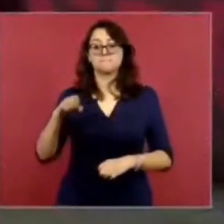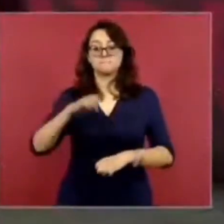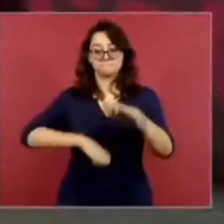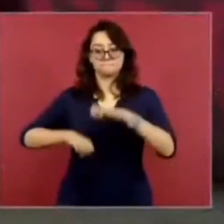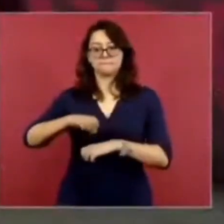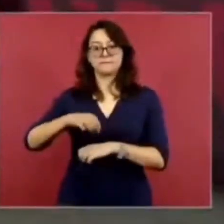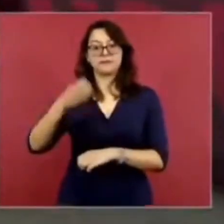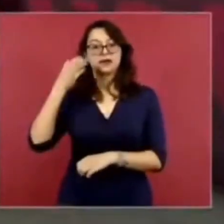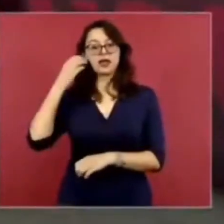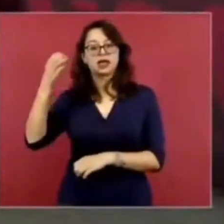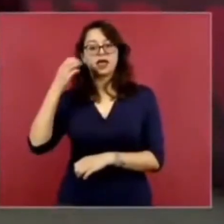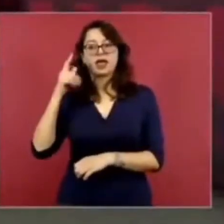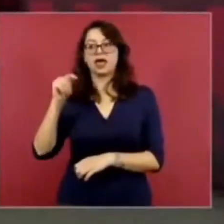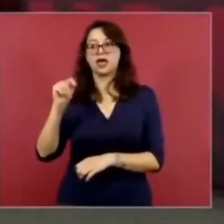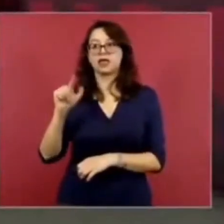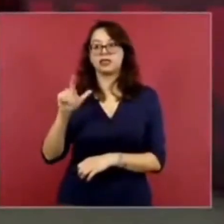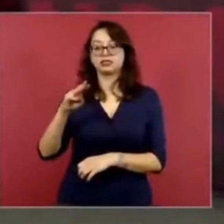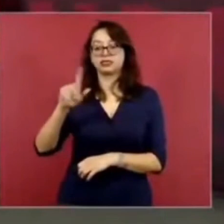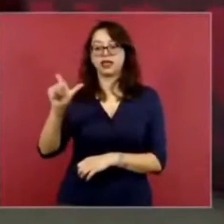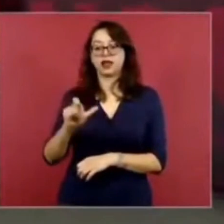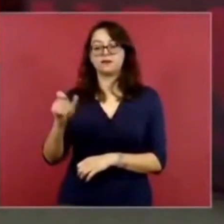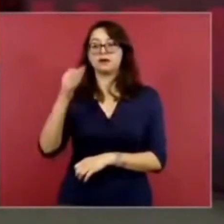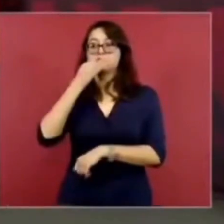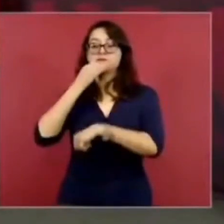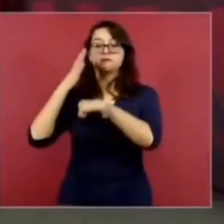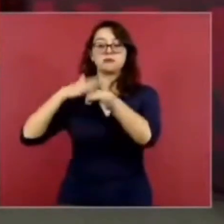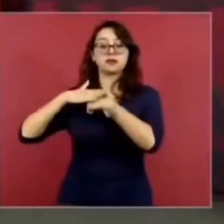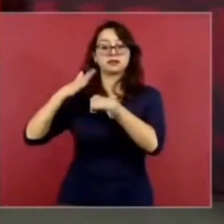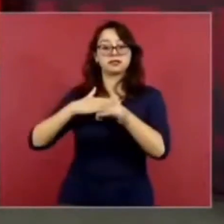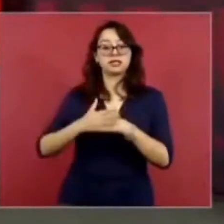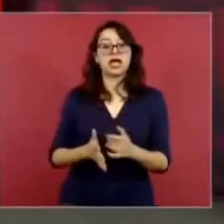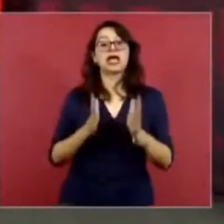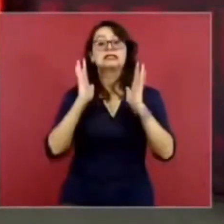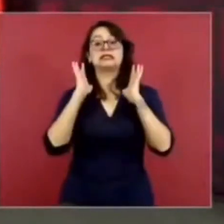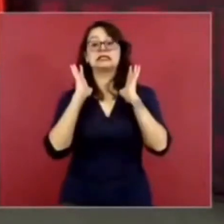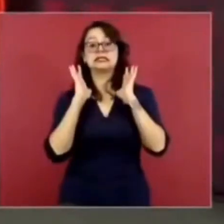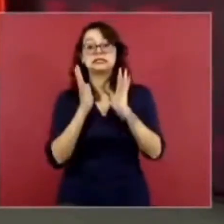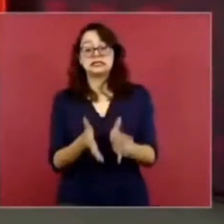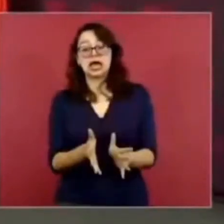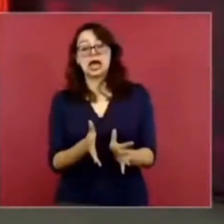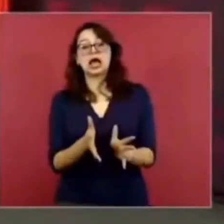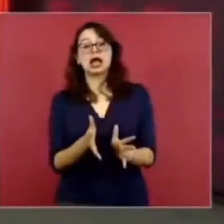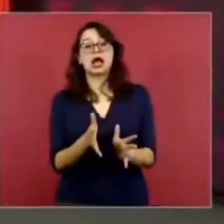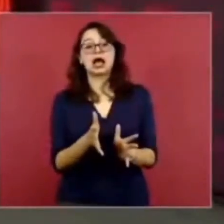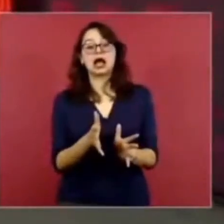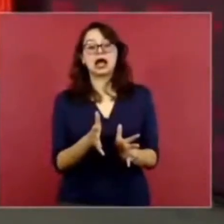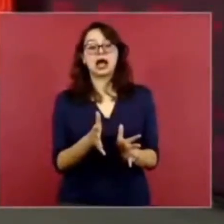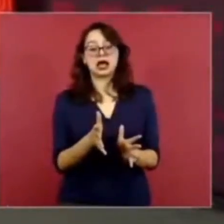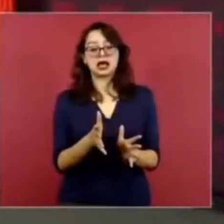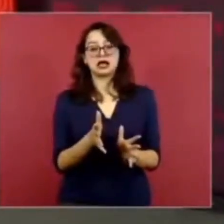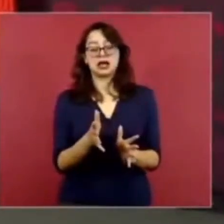ya funcionan 98 de